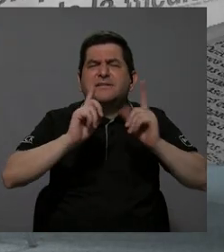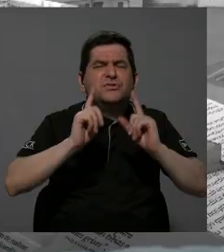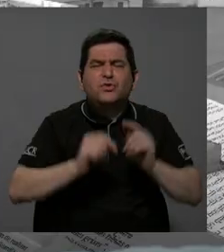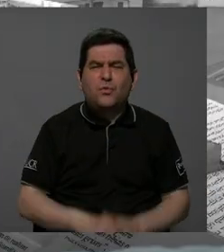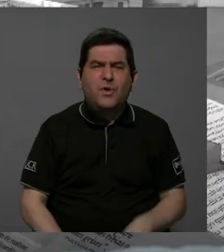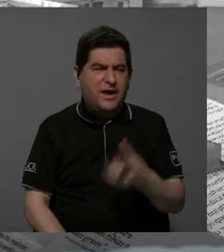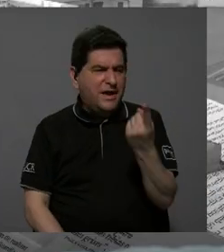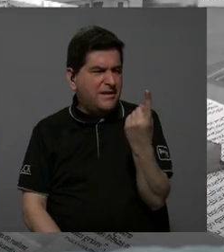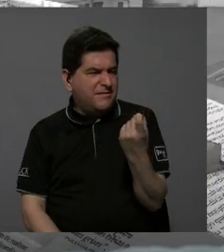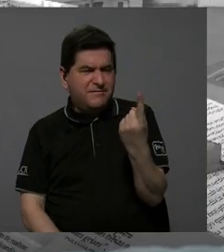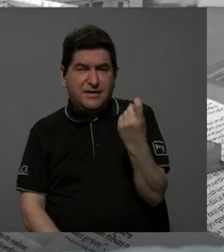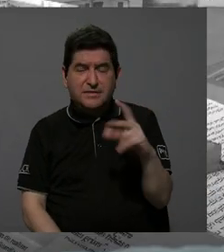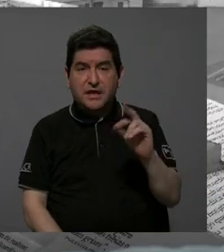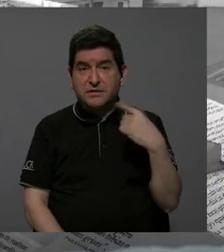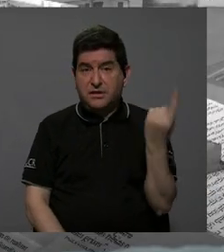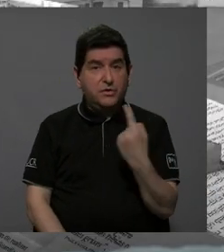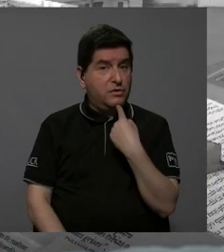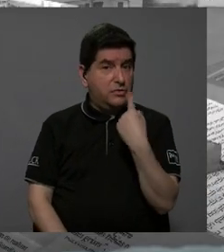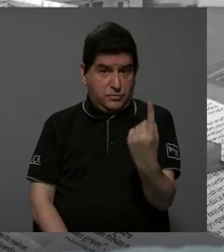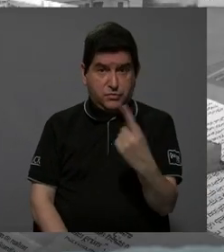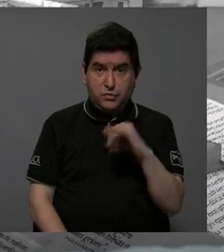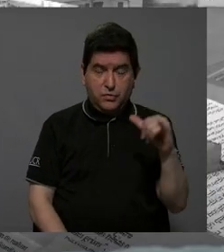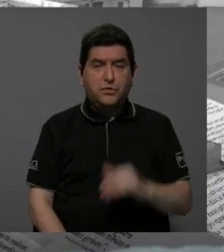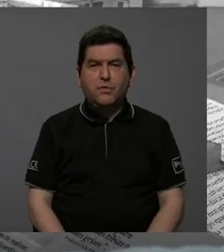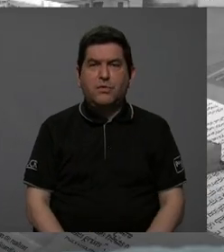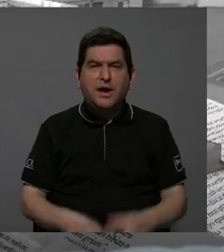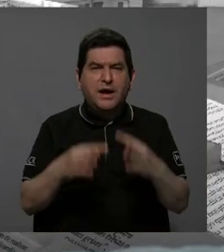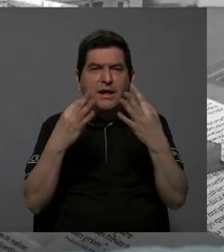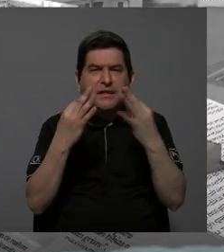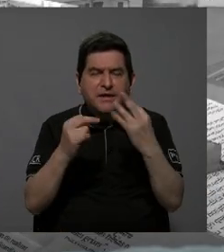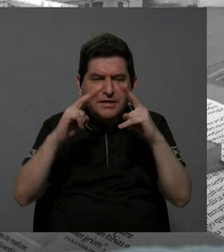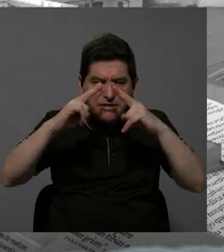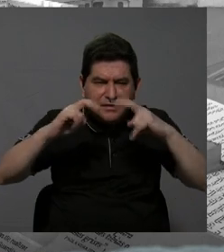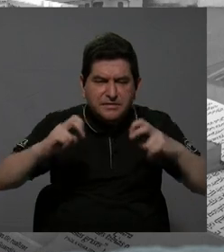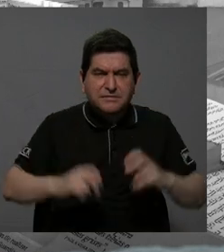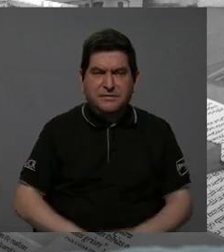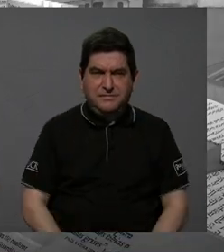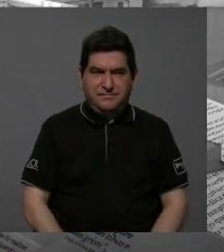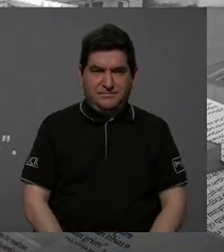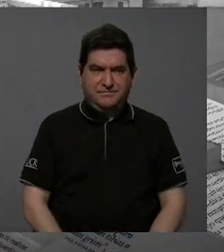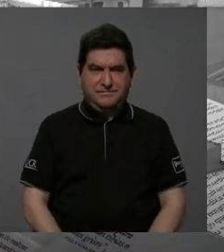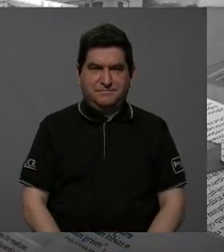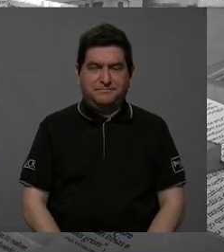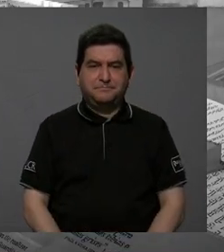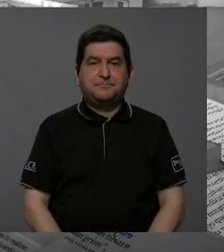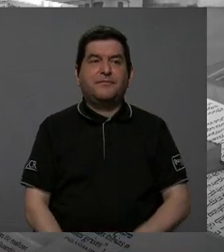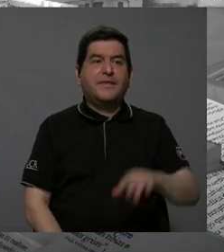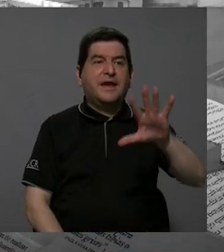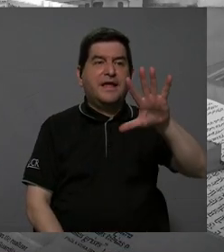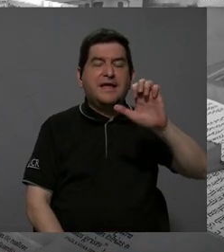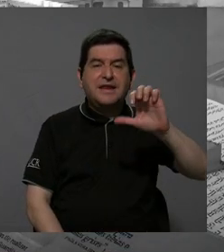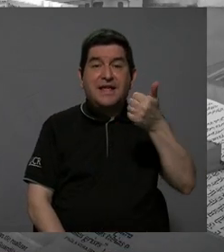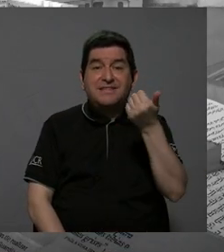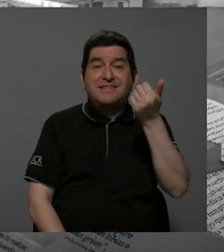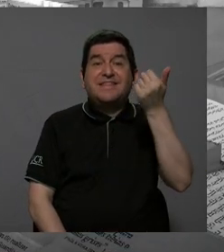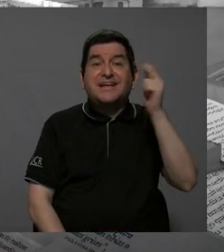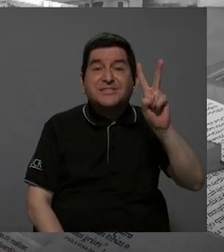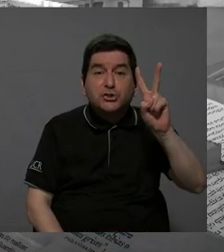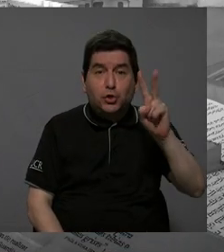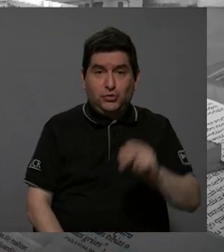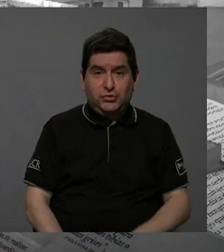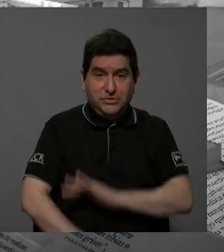no solamente mencionando, sino ver cuál fue el resultado. Hasta cuantificarlas. 512 para hacerle